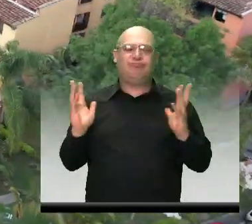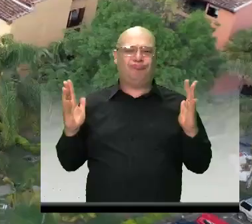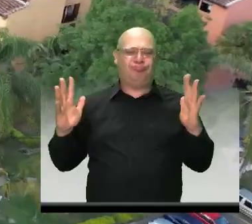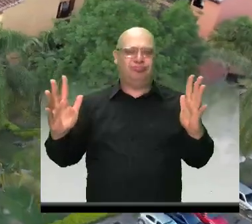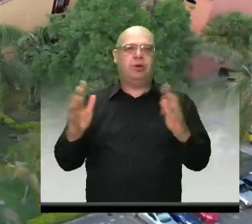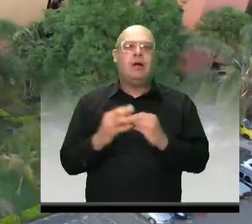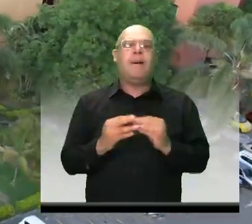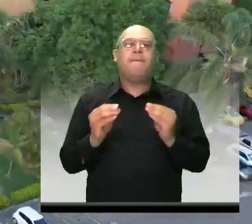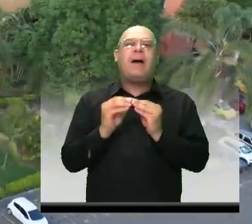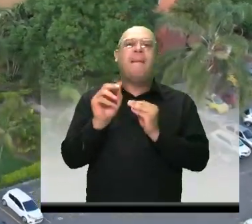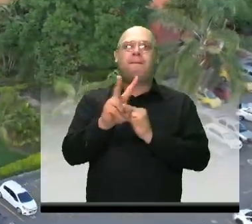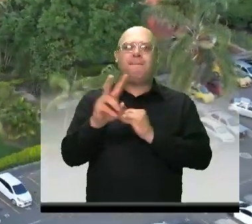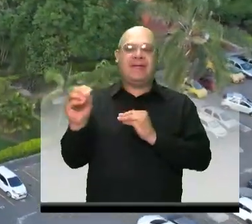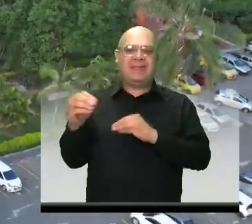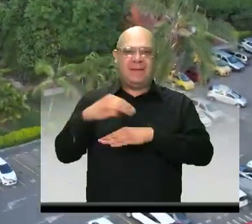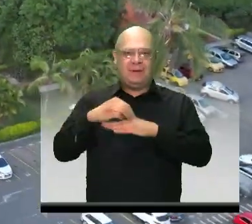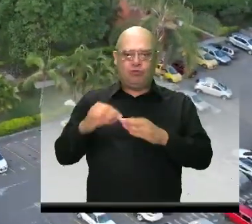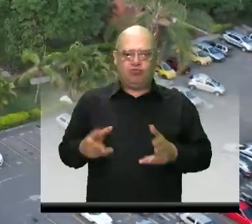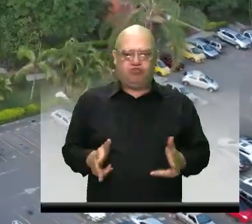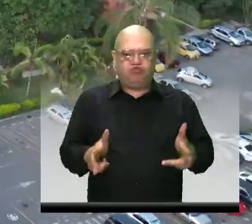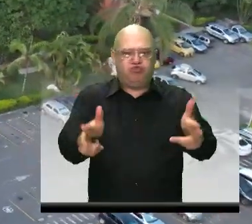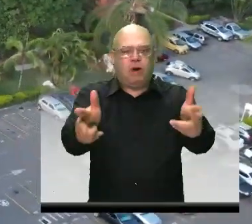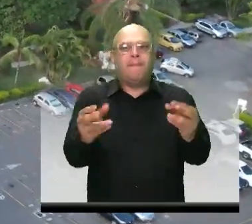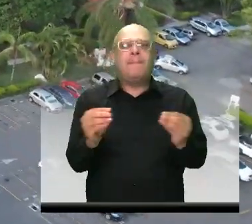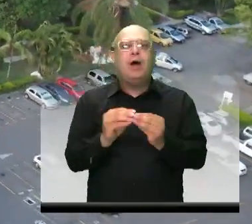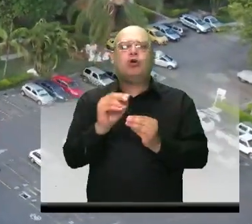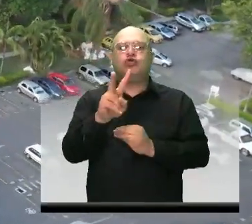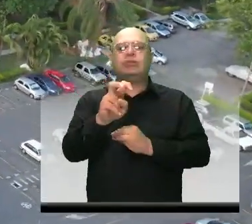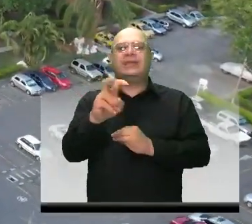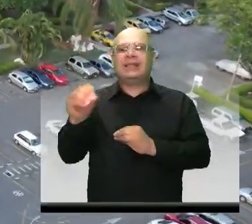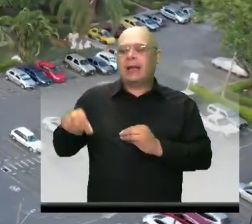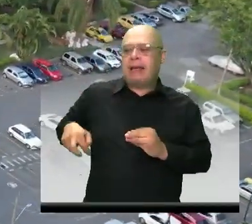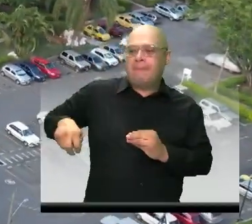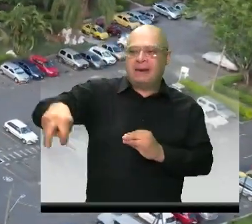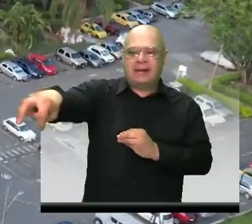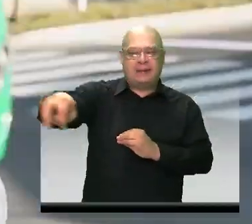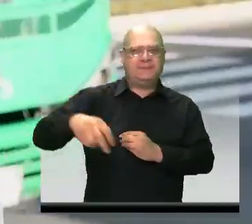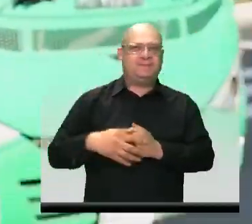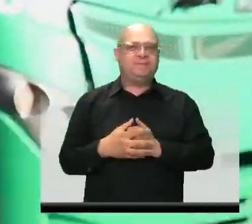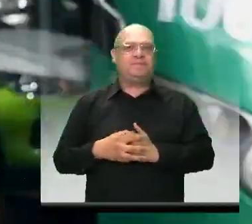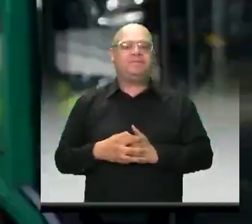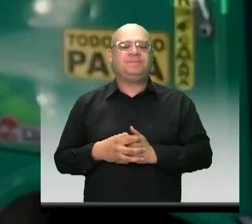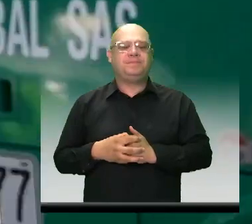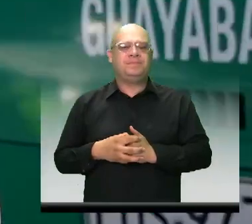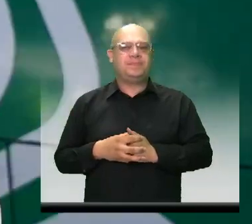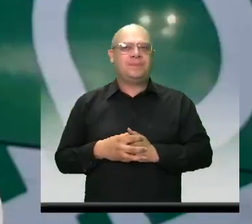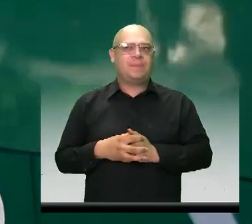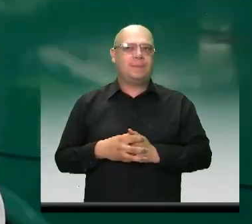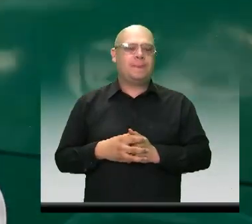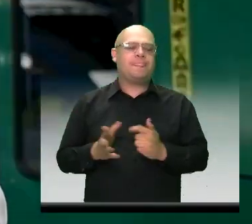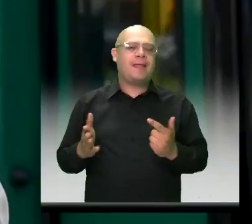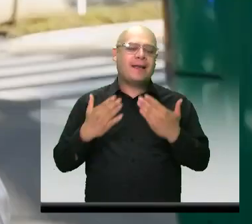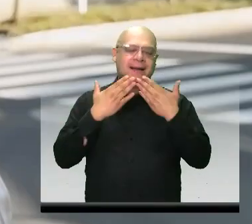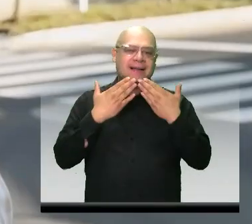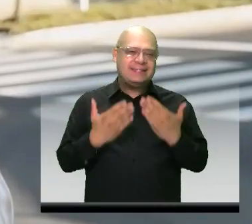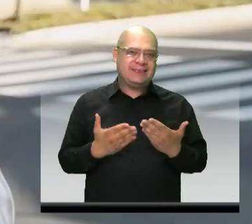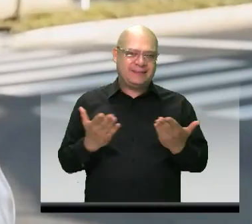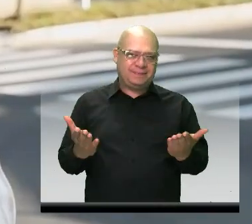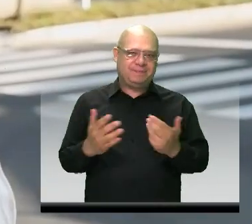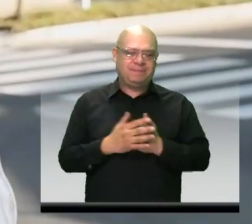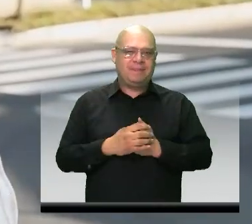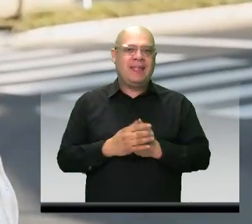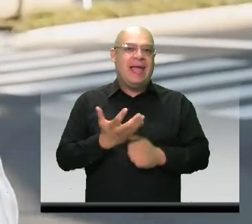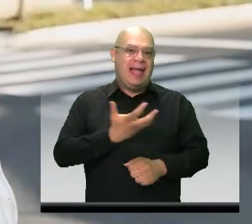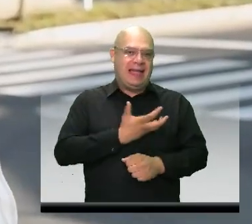metros de canal y 270 metros de andenes. Las palabras son de totalmente agradecimiento al señor